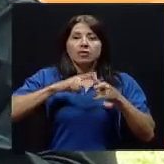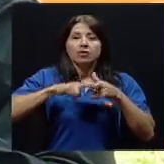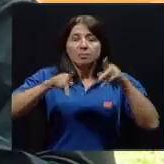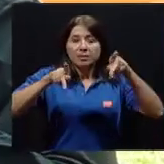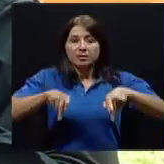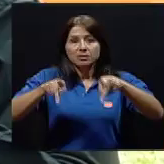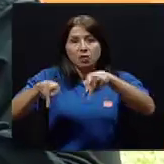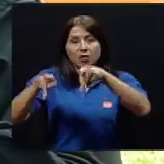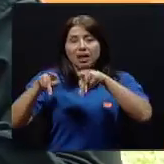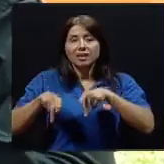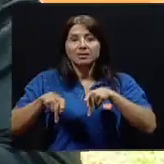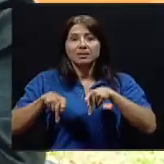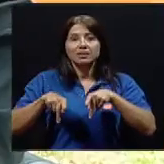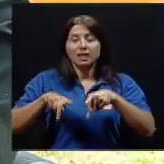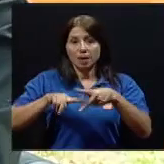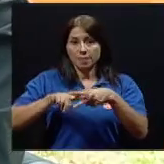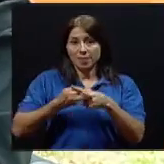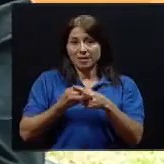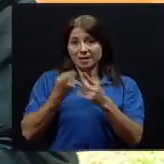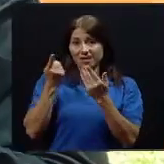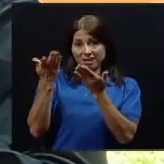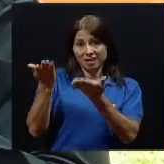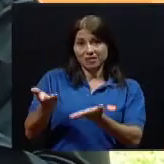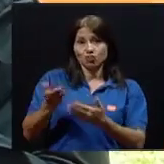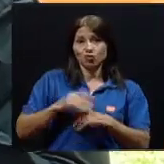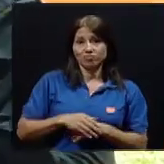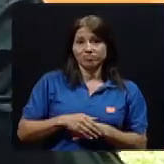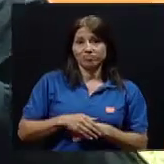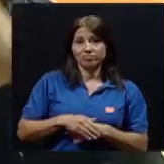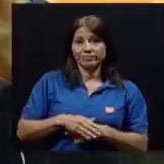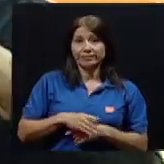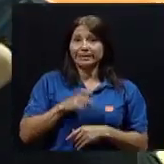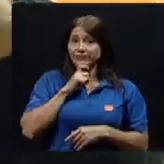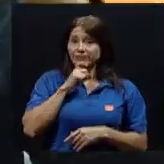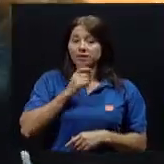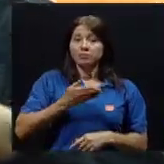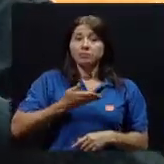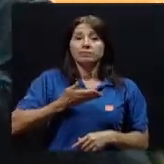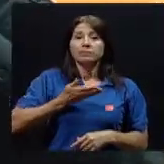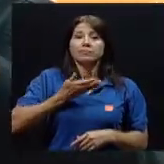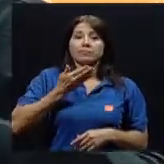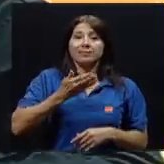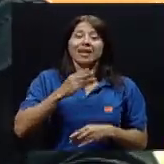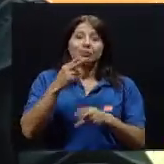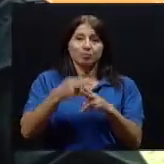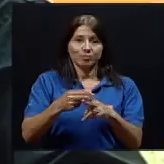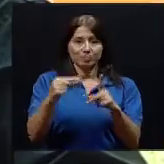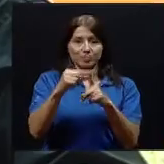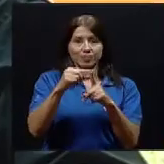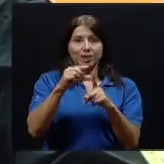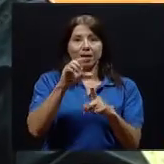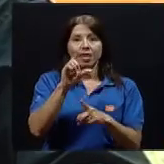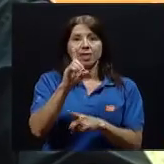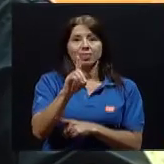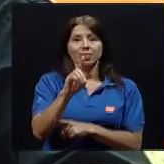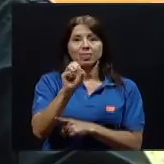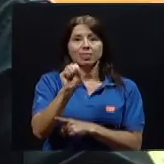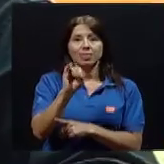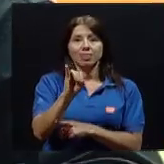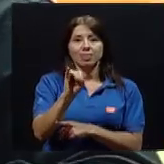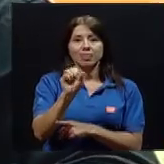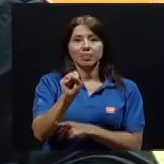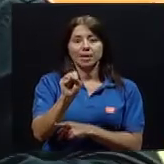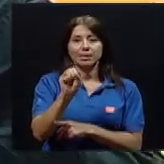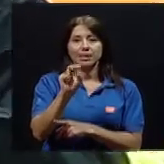esto, que es uno de los síntomas frecuentes, que puede ser la disnea, que es en general la falta de aire. En cualquier